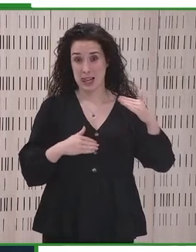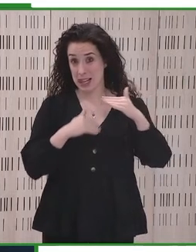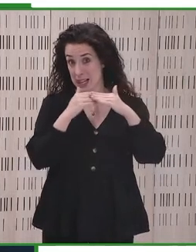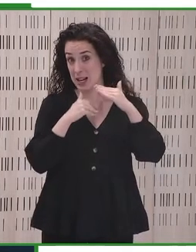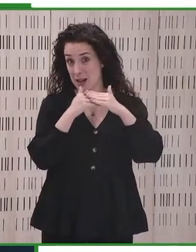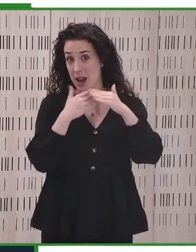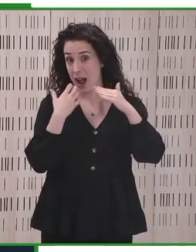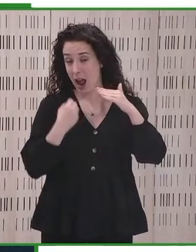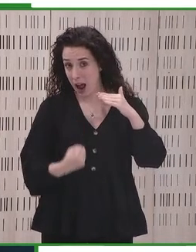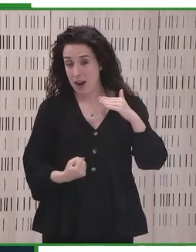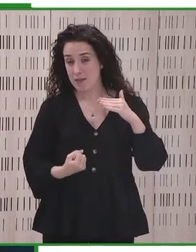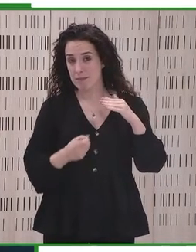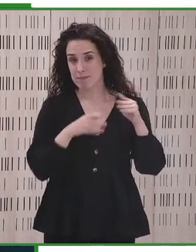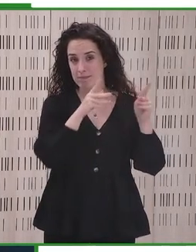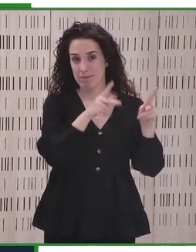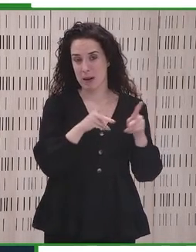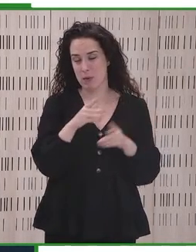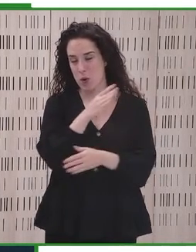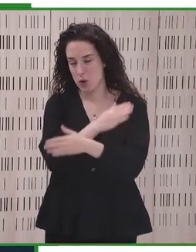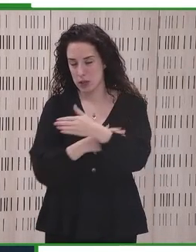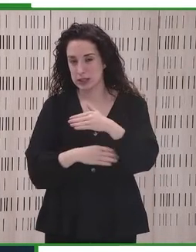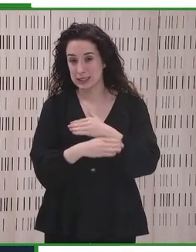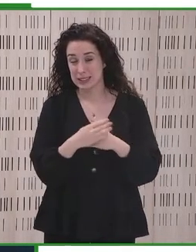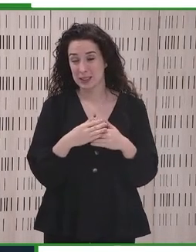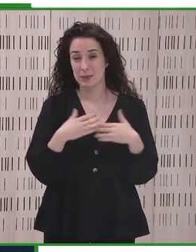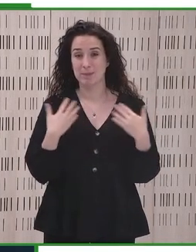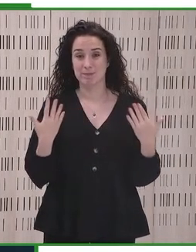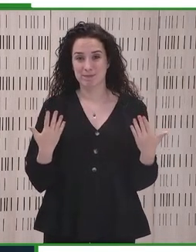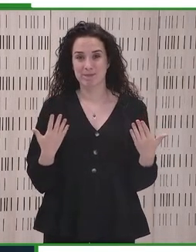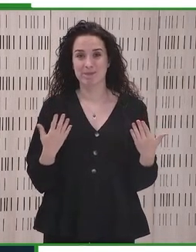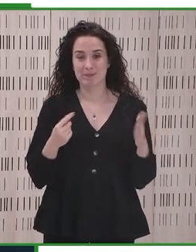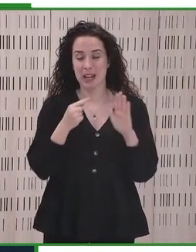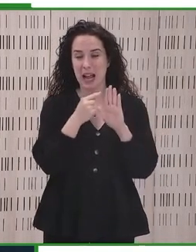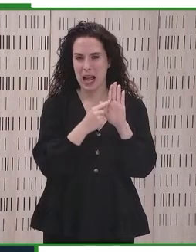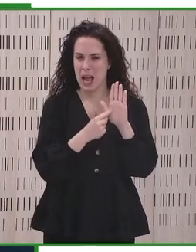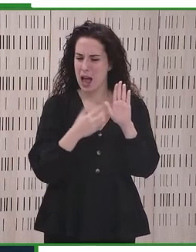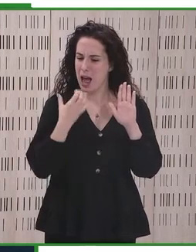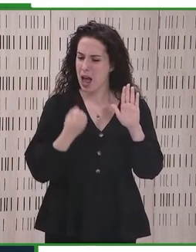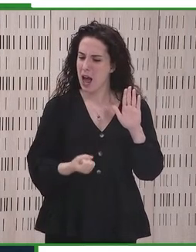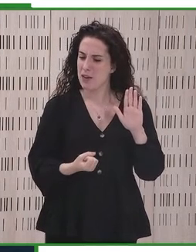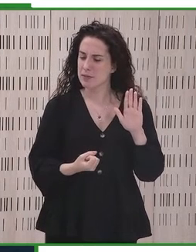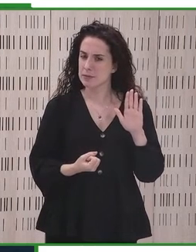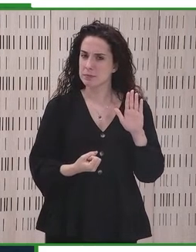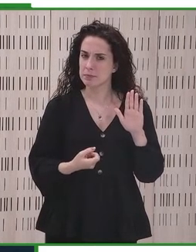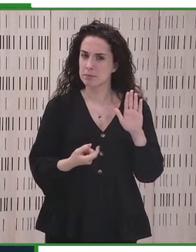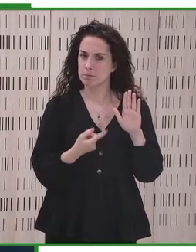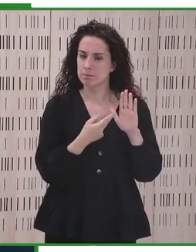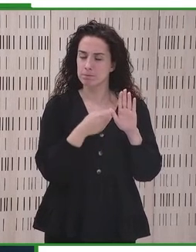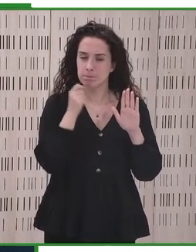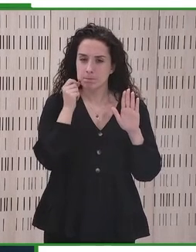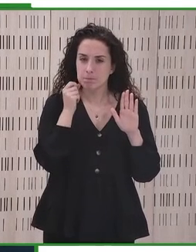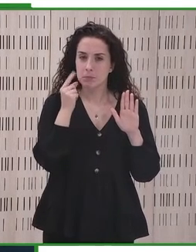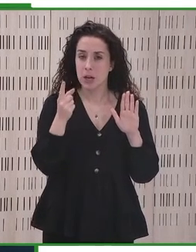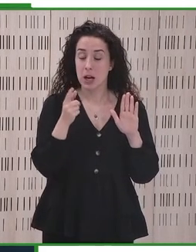existen limitaciones en el uso de la tecnología por parte de personas con discapacidad.